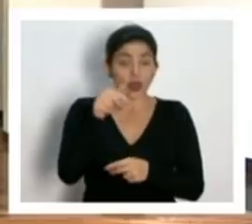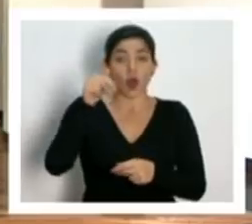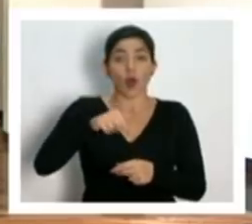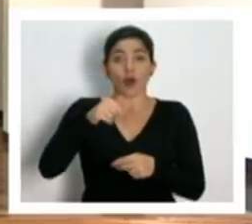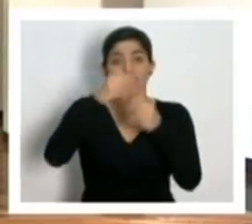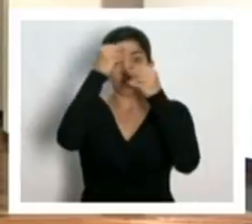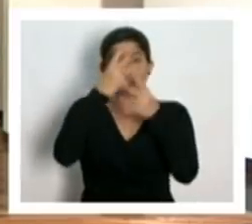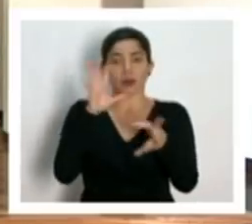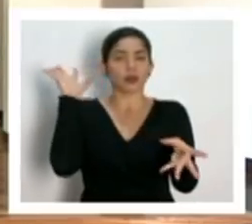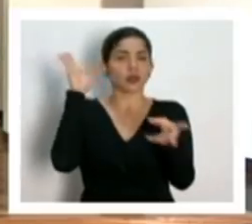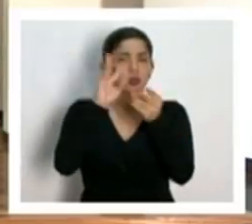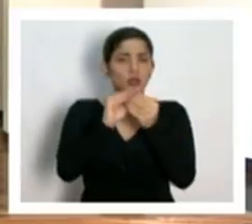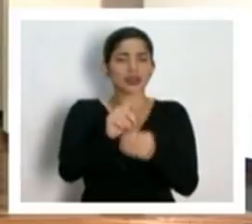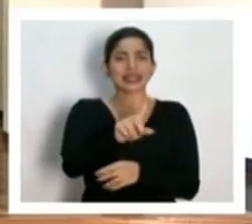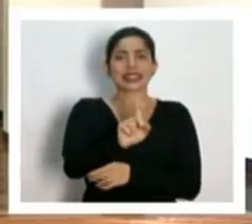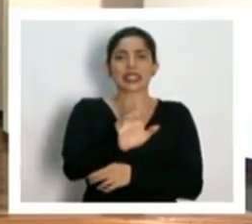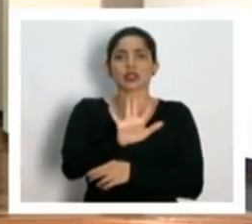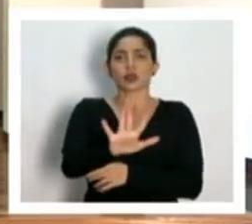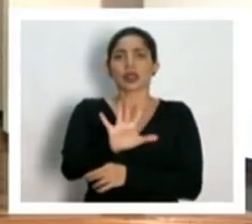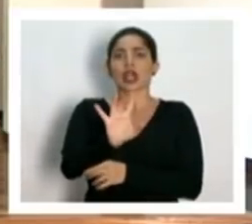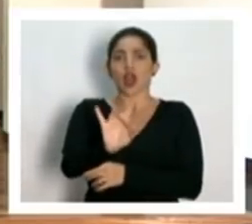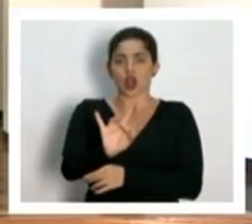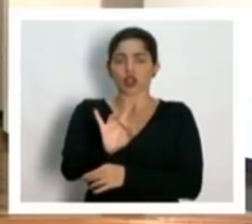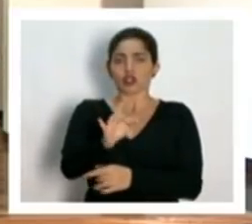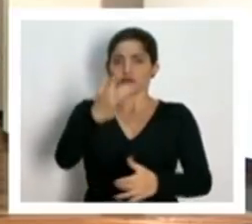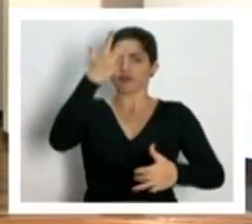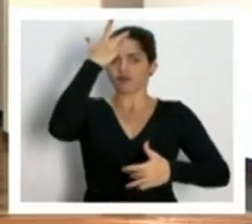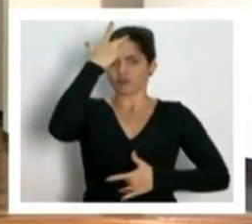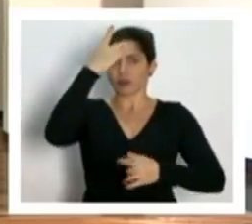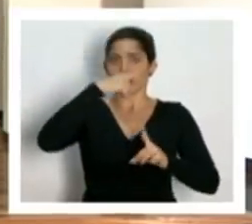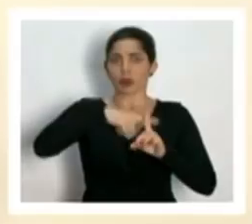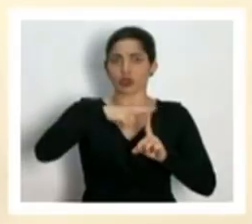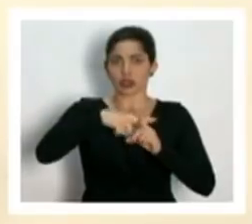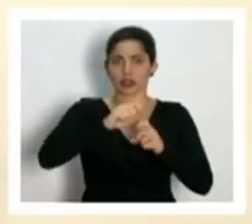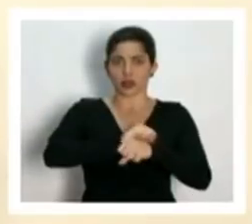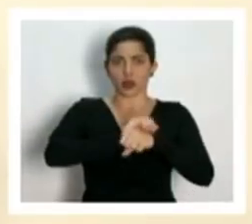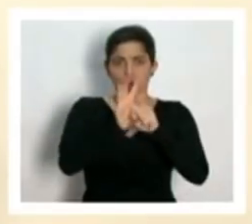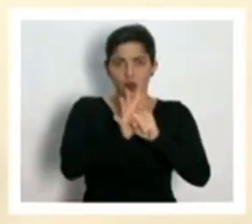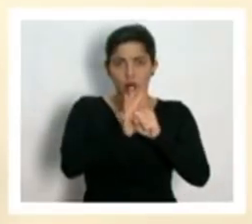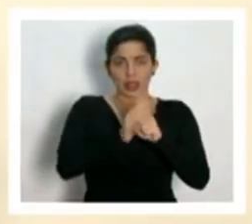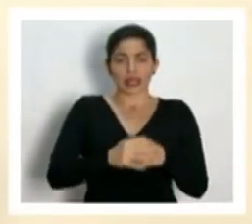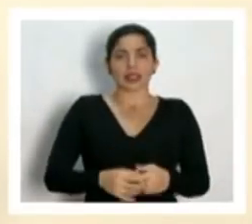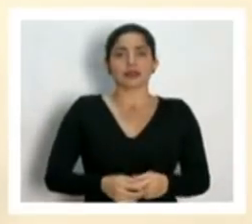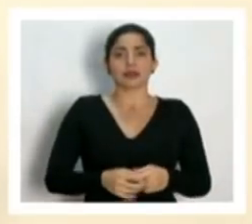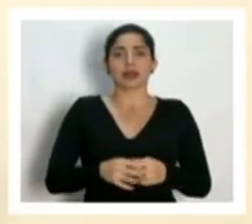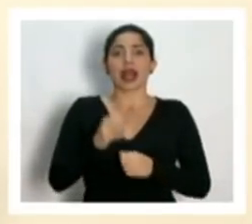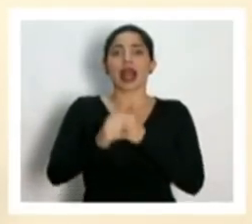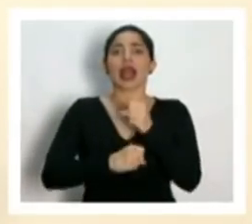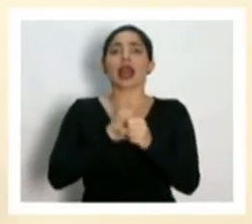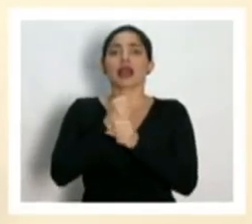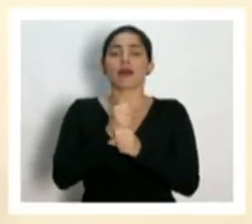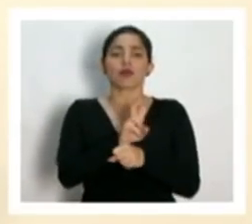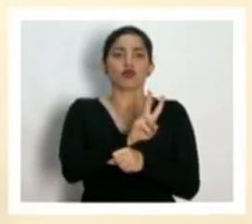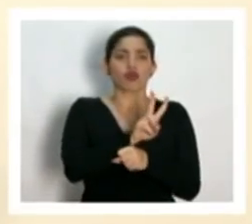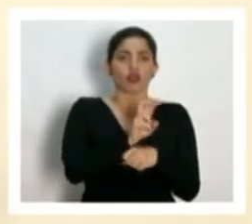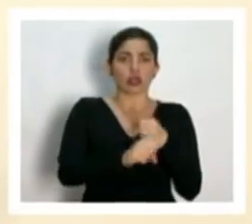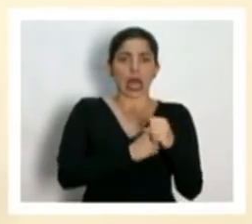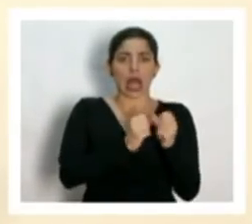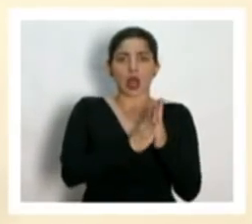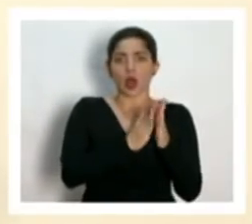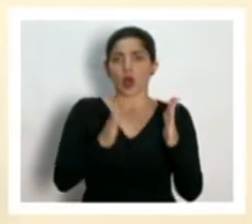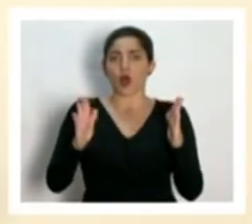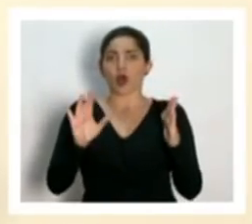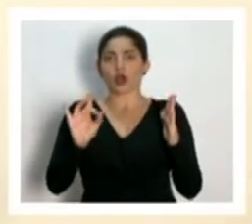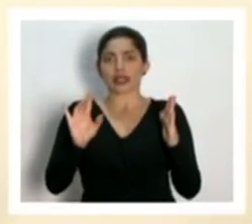día de hoy es, hay 158 casos positivos de COVID-19, de los rangos de 2 años a 87